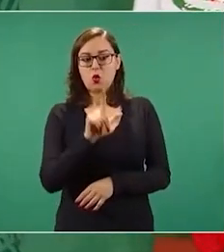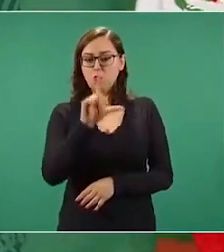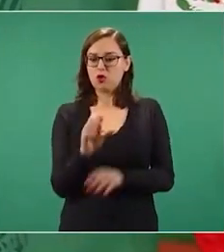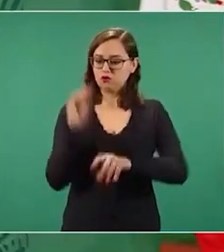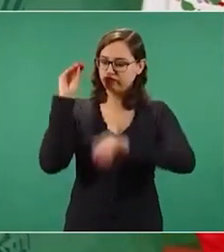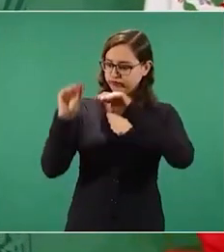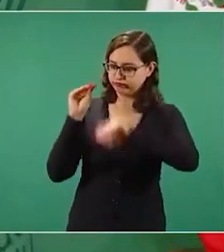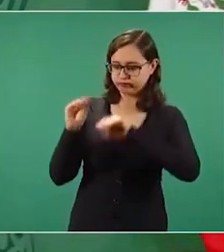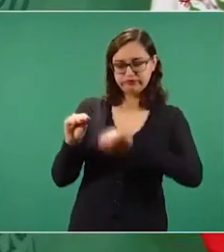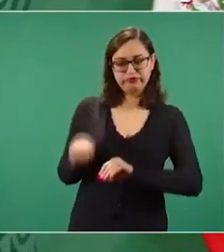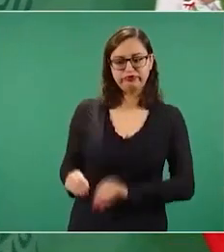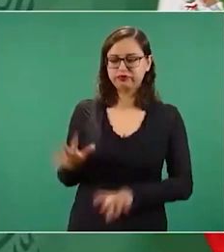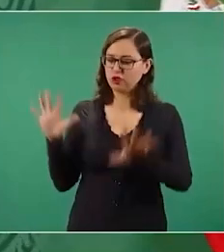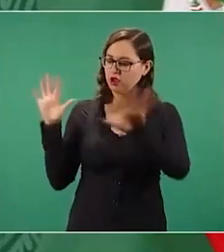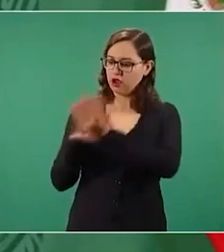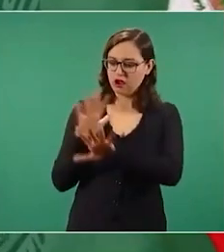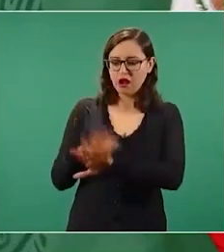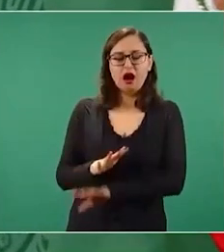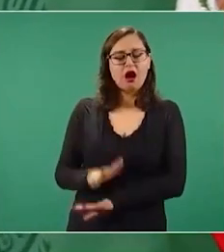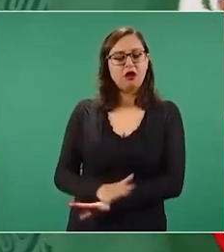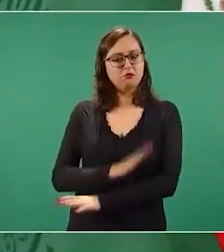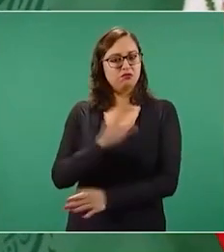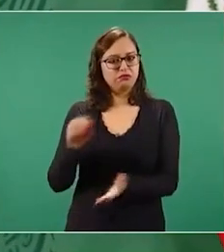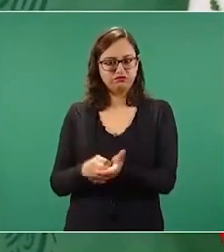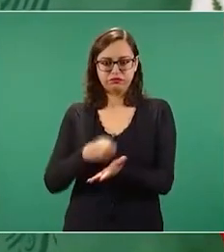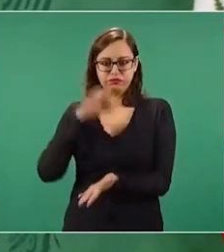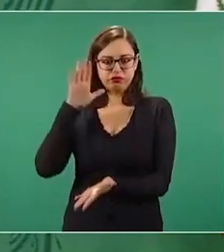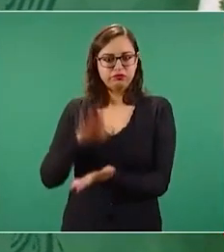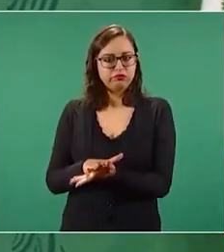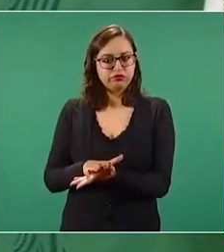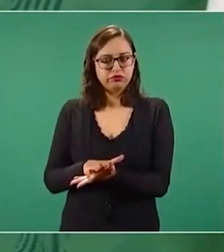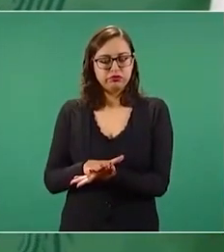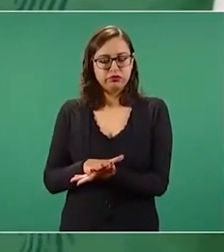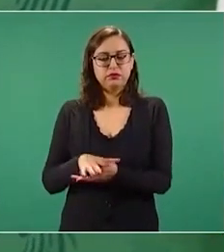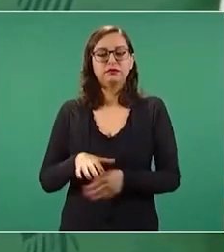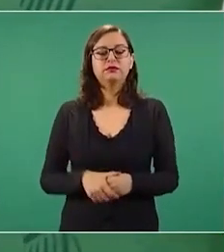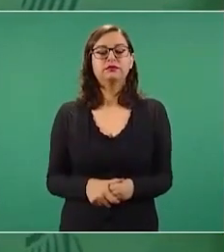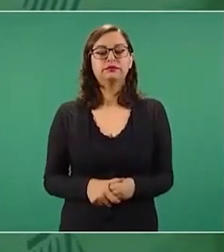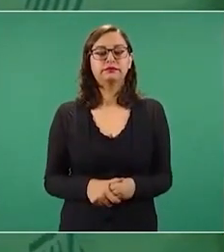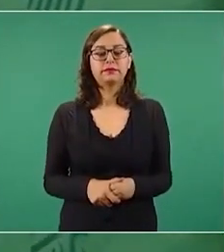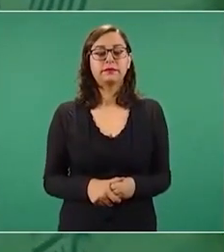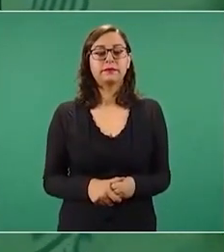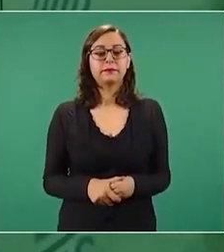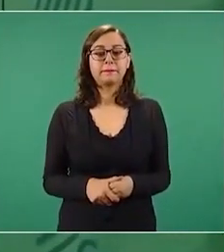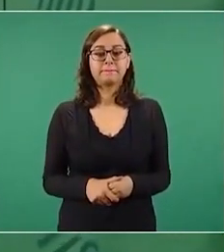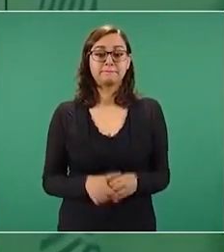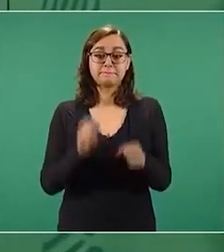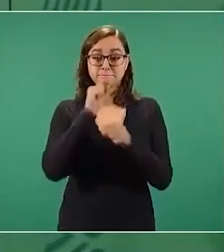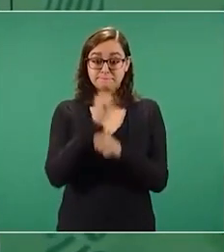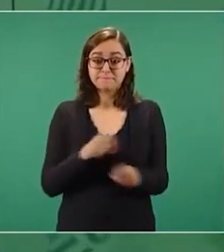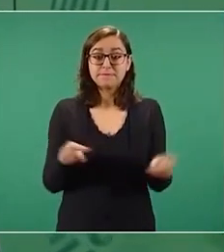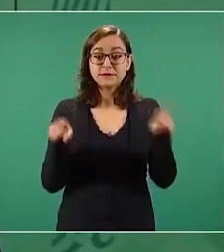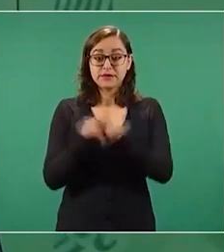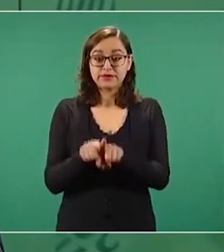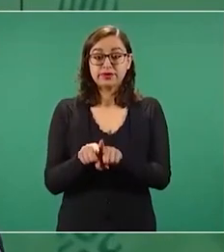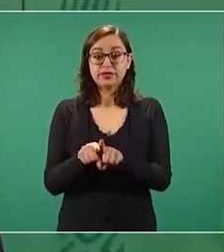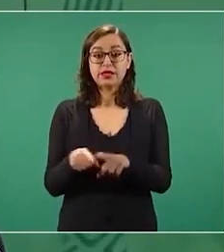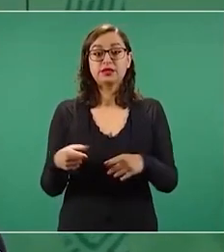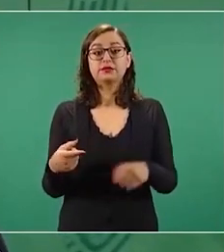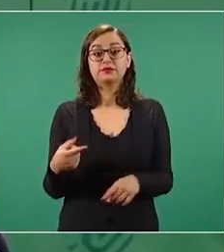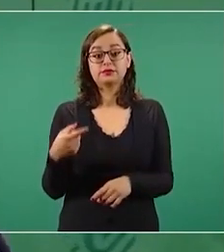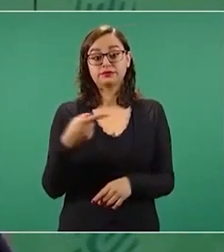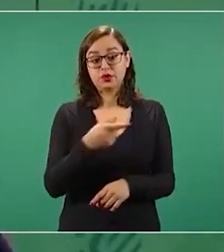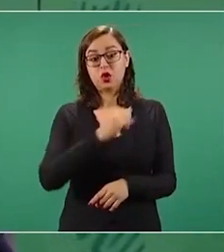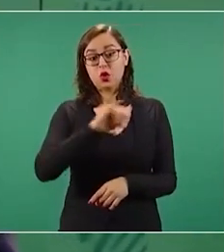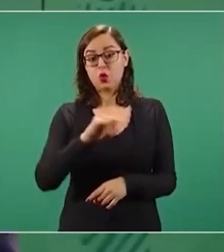Julio nos ayudó para que se aprobara la creación